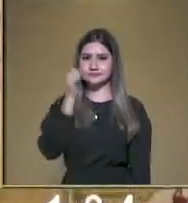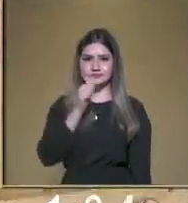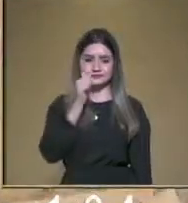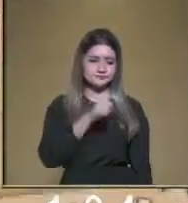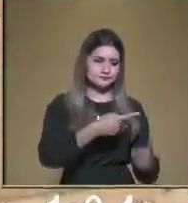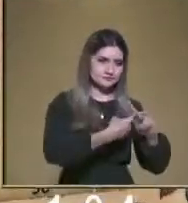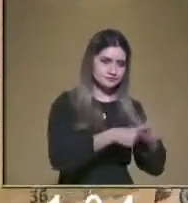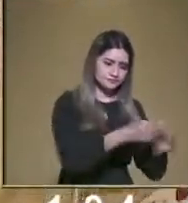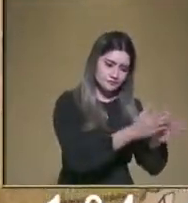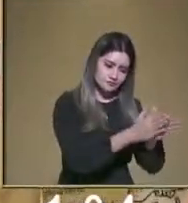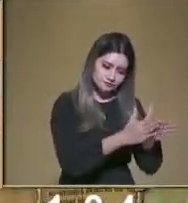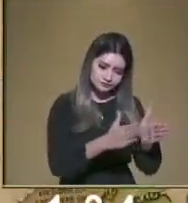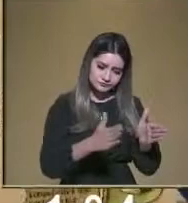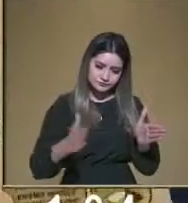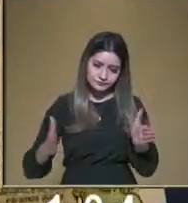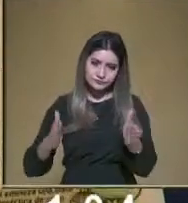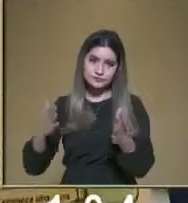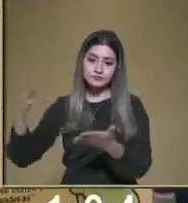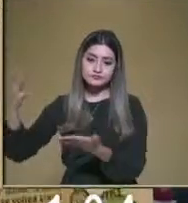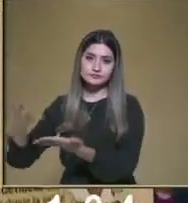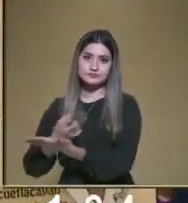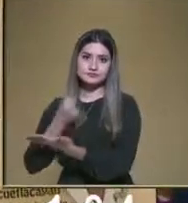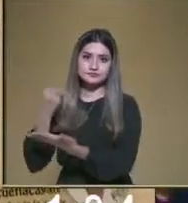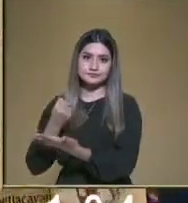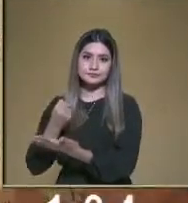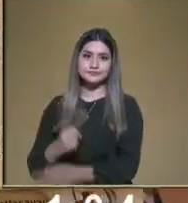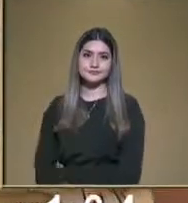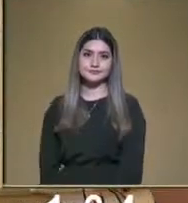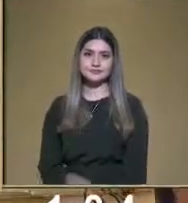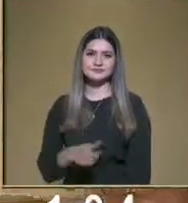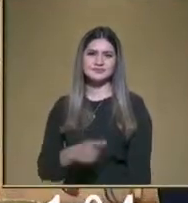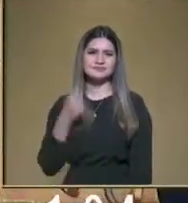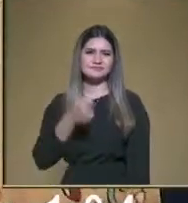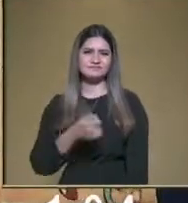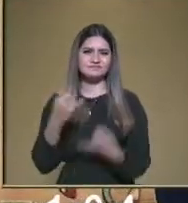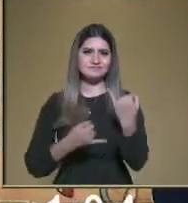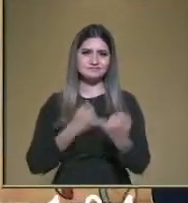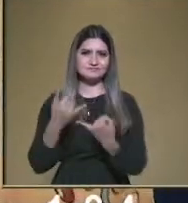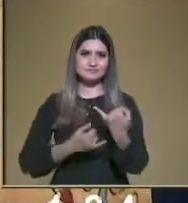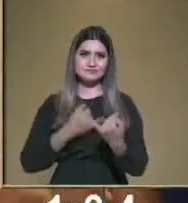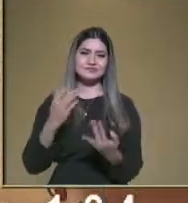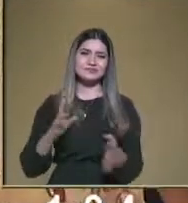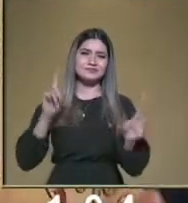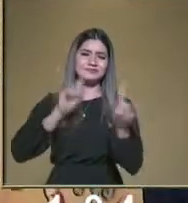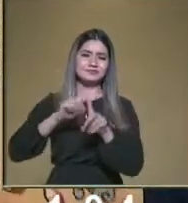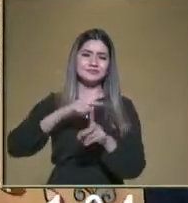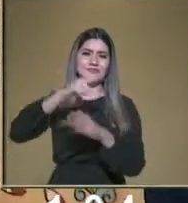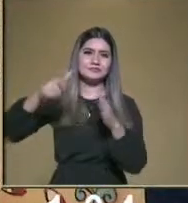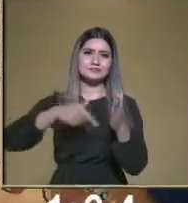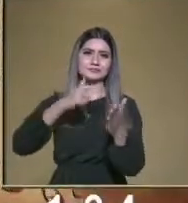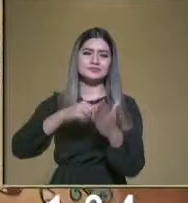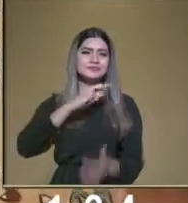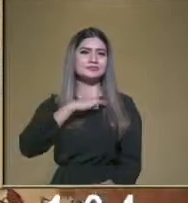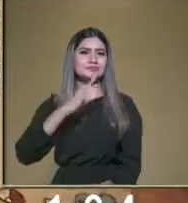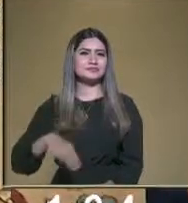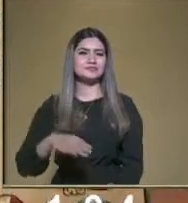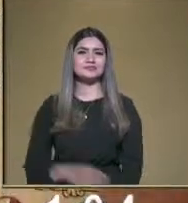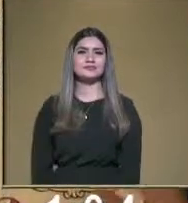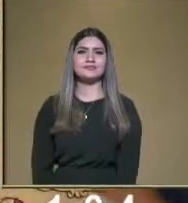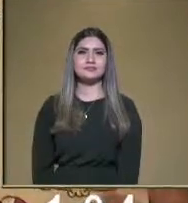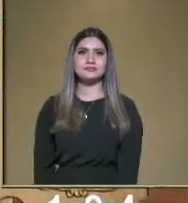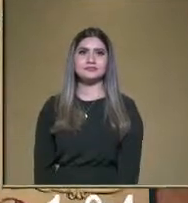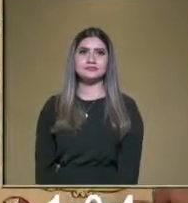tiene una meta que llegar al Mictlán. Bueno, ¿en consiste aquí? Son los inframundos, ¿verdad? Conocer los inframundos desde la